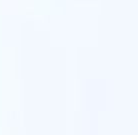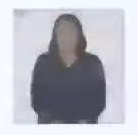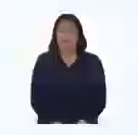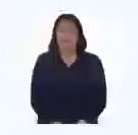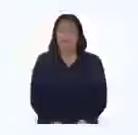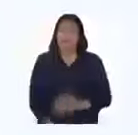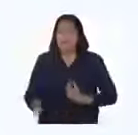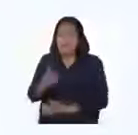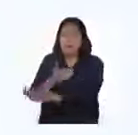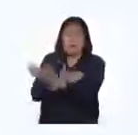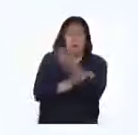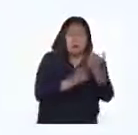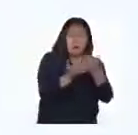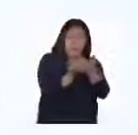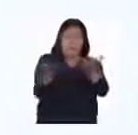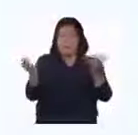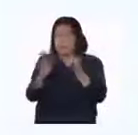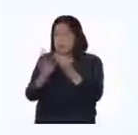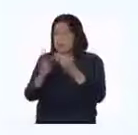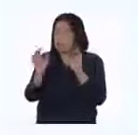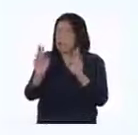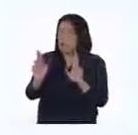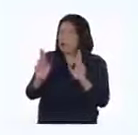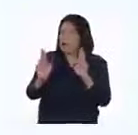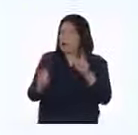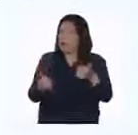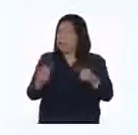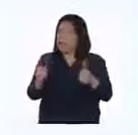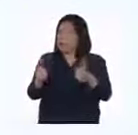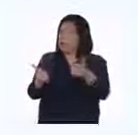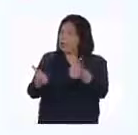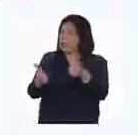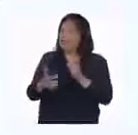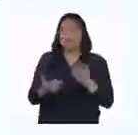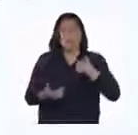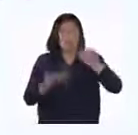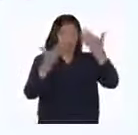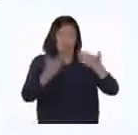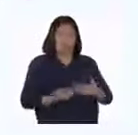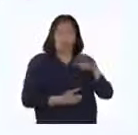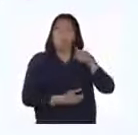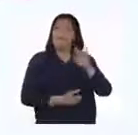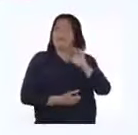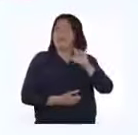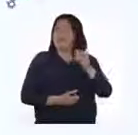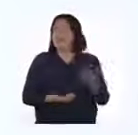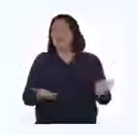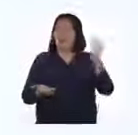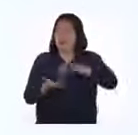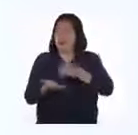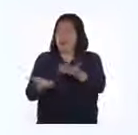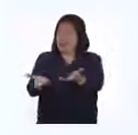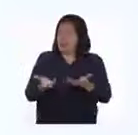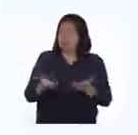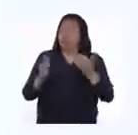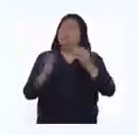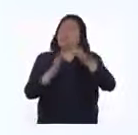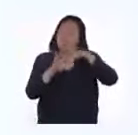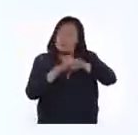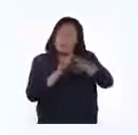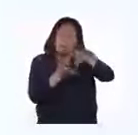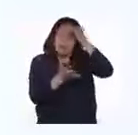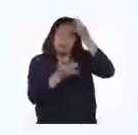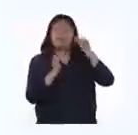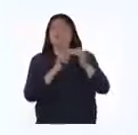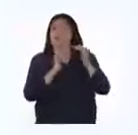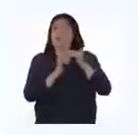Muy buenos días a todos en sus casas, espero que se encuentren muy bien. Yo soy Patricia Barreto y quiero darles la bienvenida una vez más a Aprendo en Casa. Una